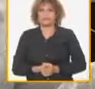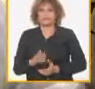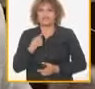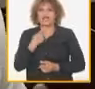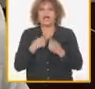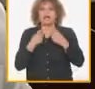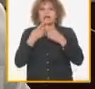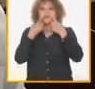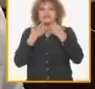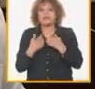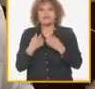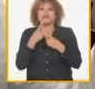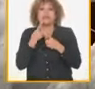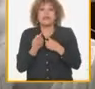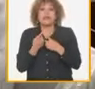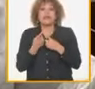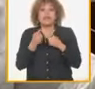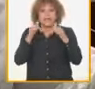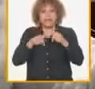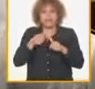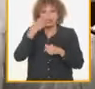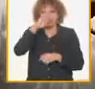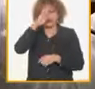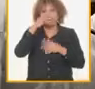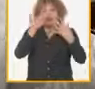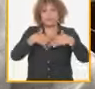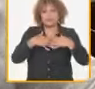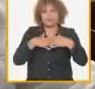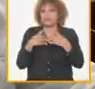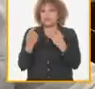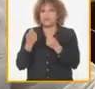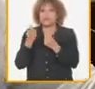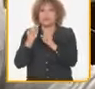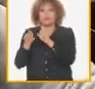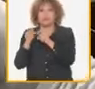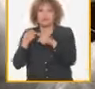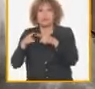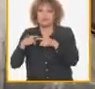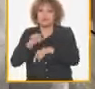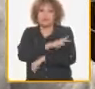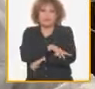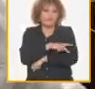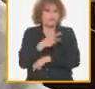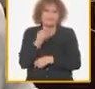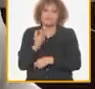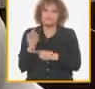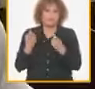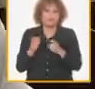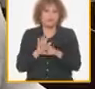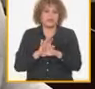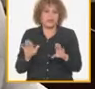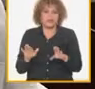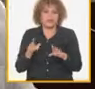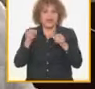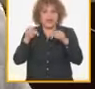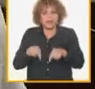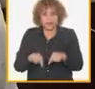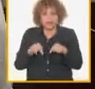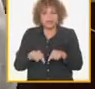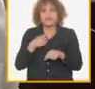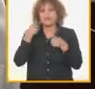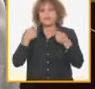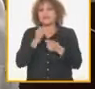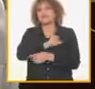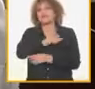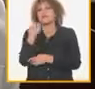si analizamos estos dos temas de la producción de alimentos en los dos últimos años y la sustitución de importaciones hay que decir que en este